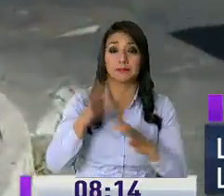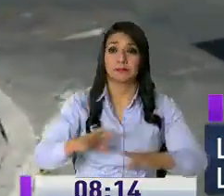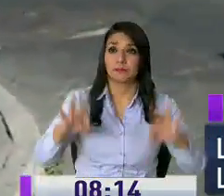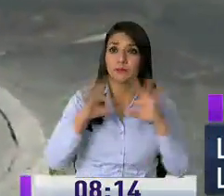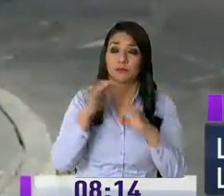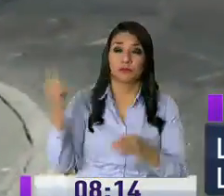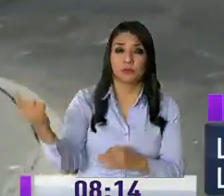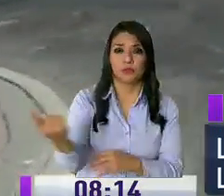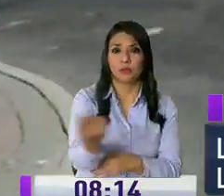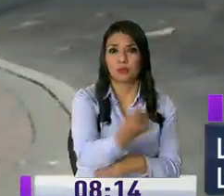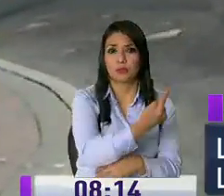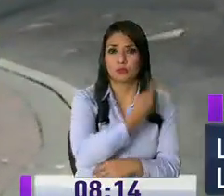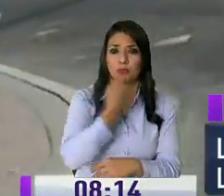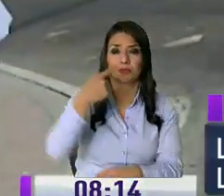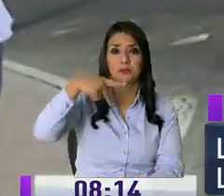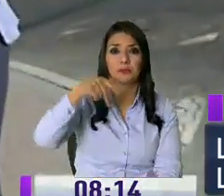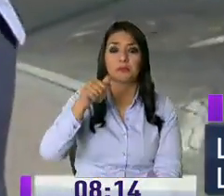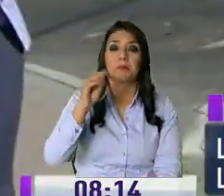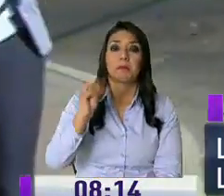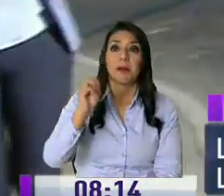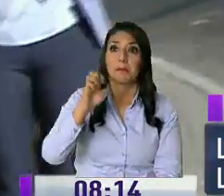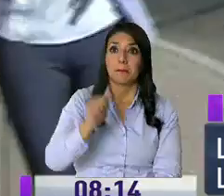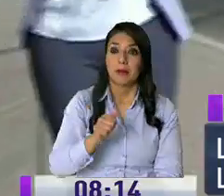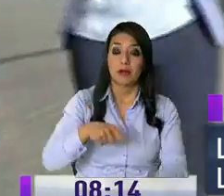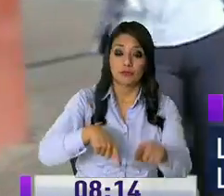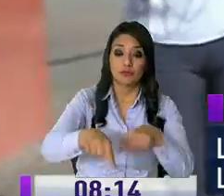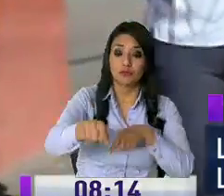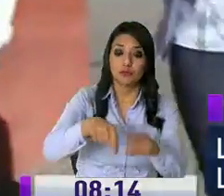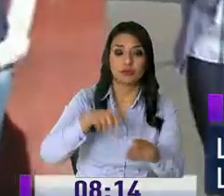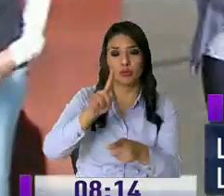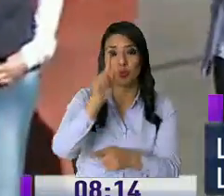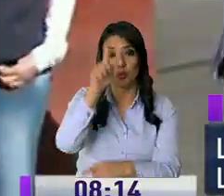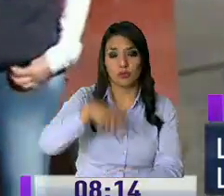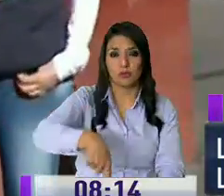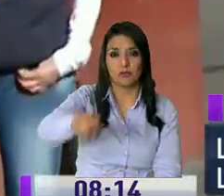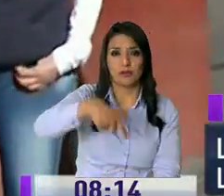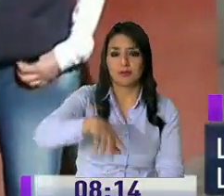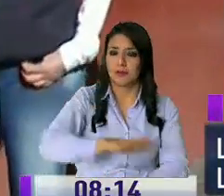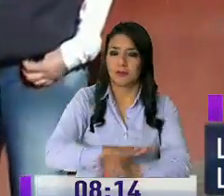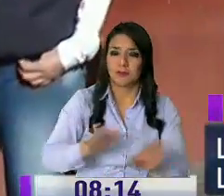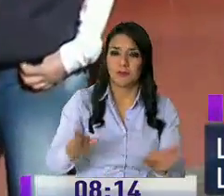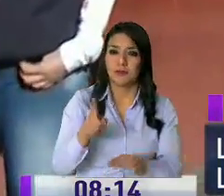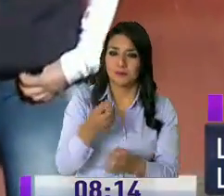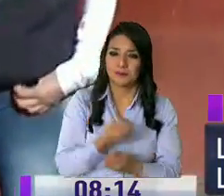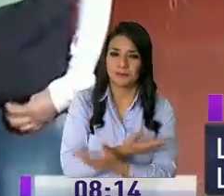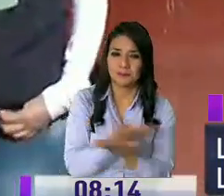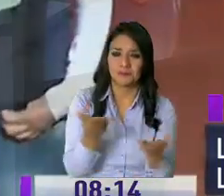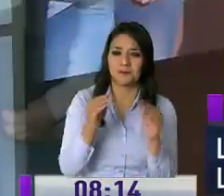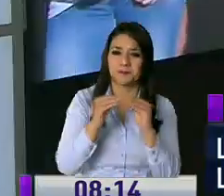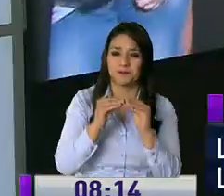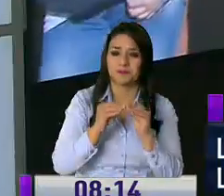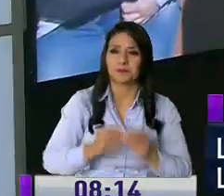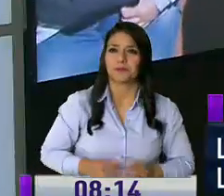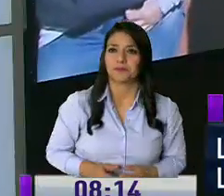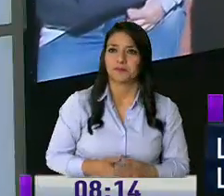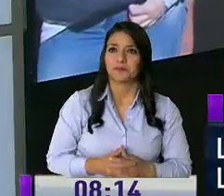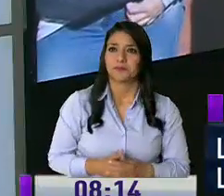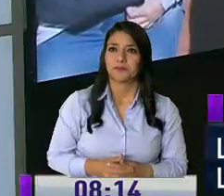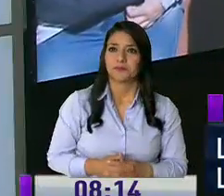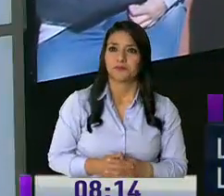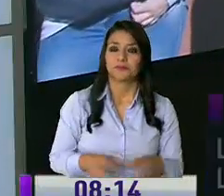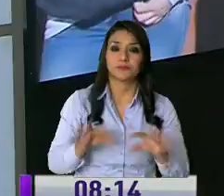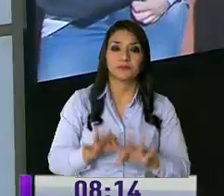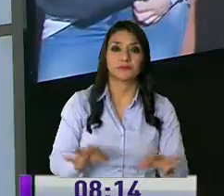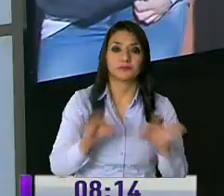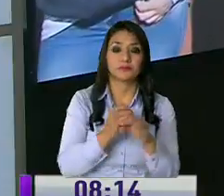que todo este sector conocido como La Pampa ya no es bidireccional sino unidireccional Ustedes continúan con más en Estudios Centrales Importante